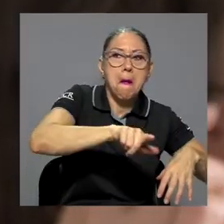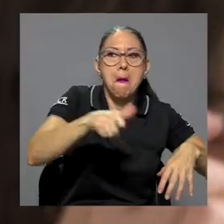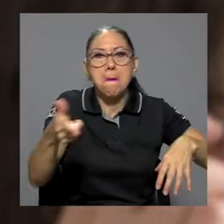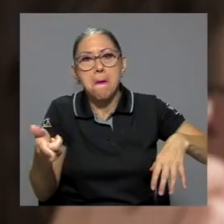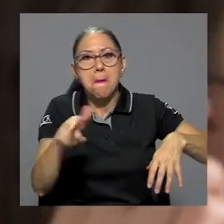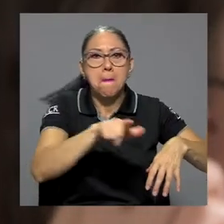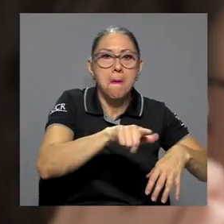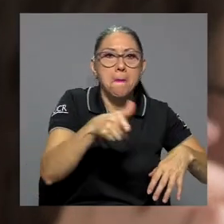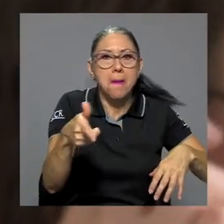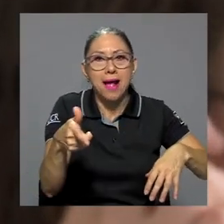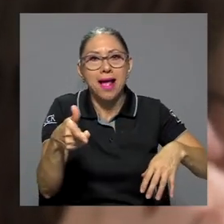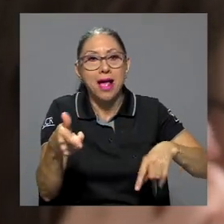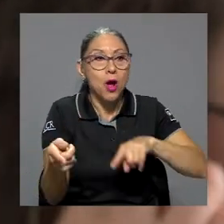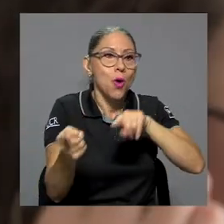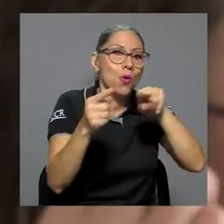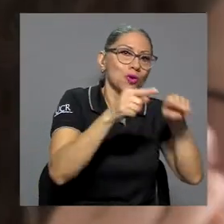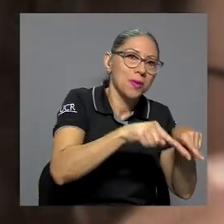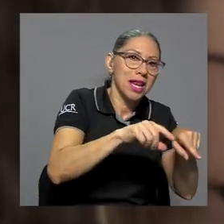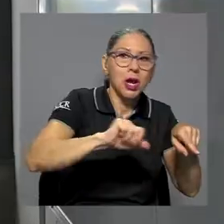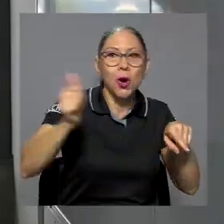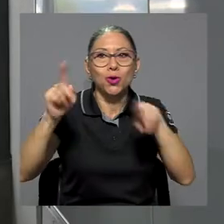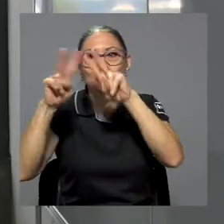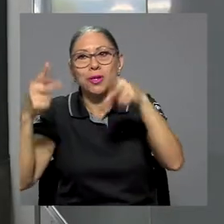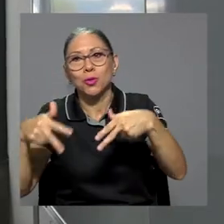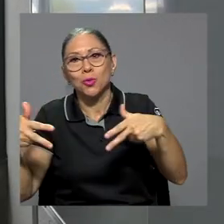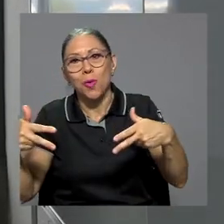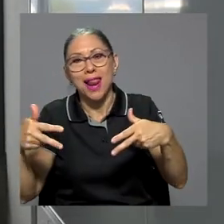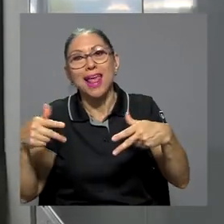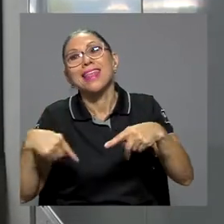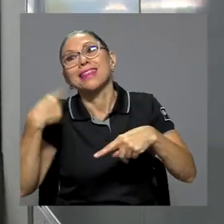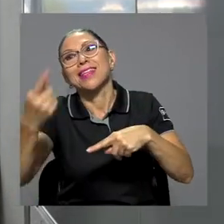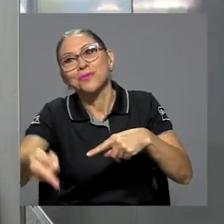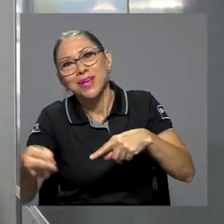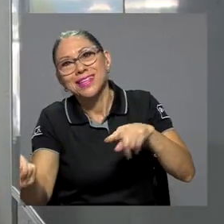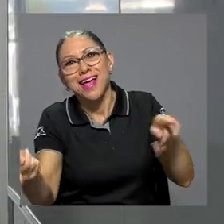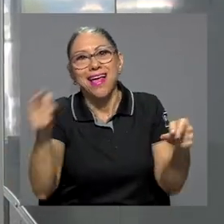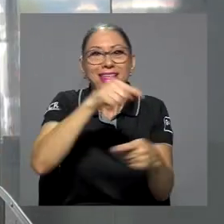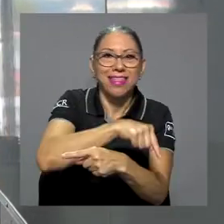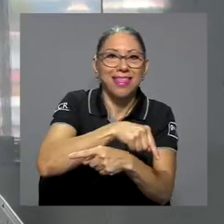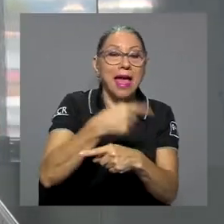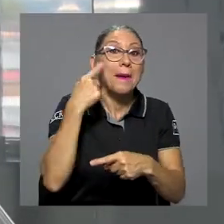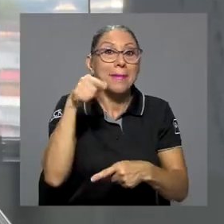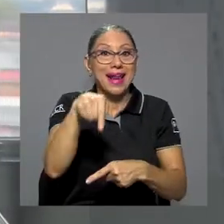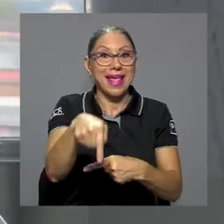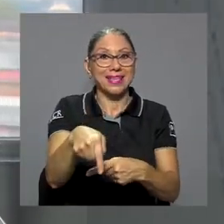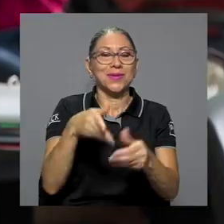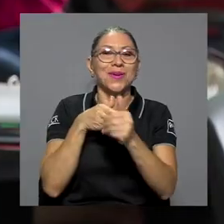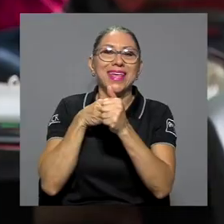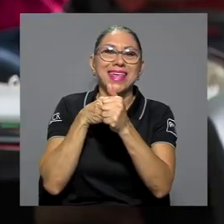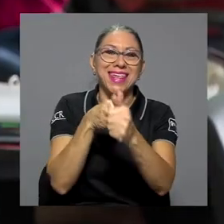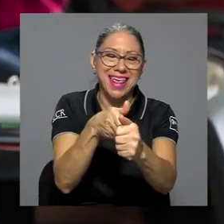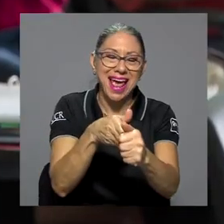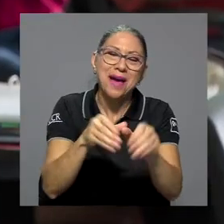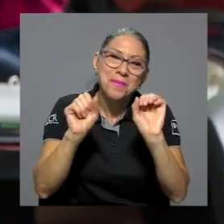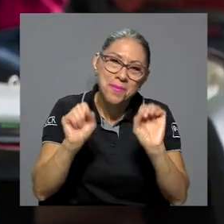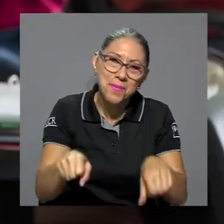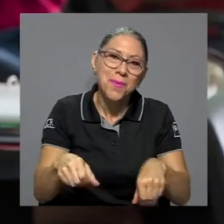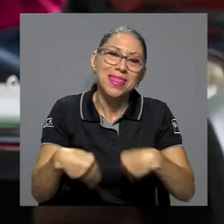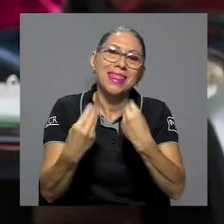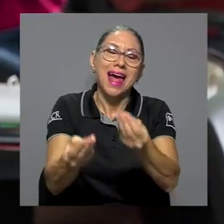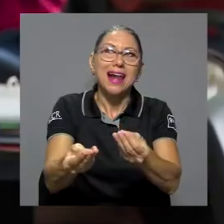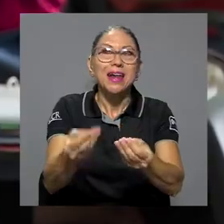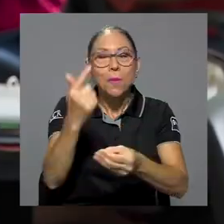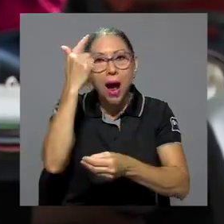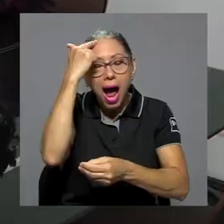mientras el resto está en virtualidad. Para lograrlo, la guía elaborada por METICS le puede dar luces de